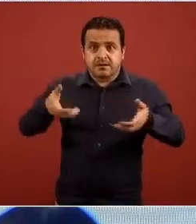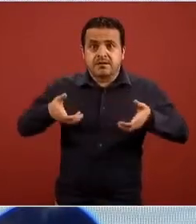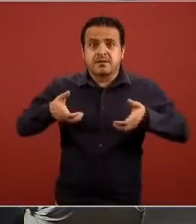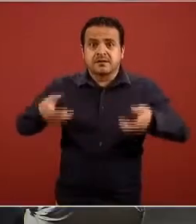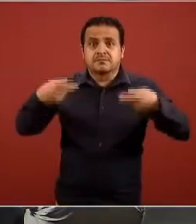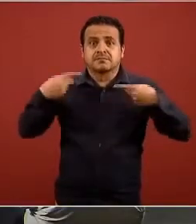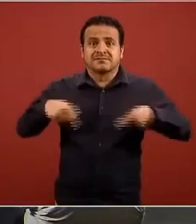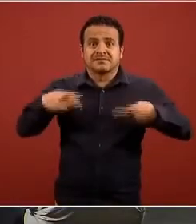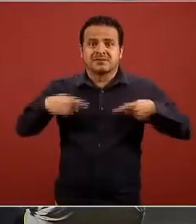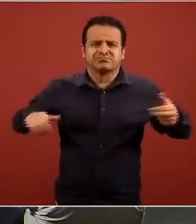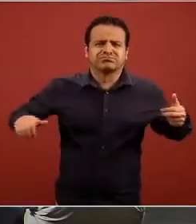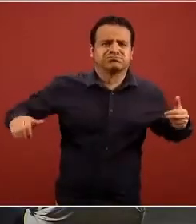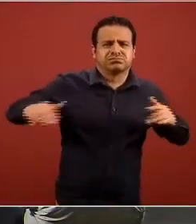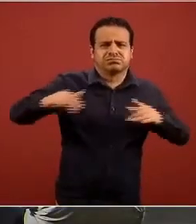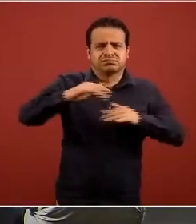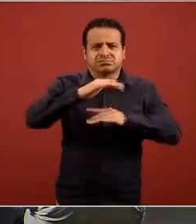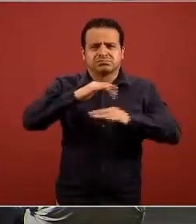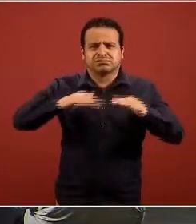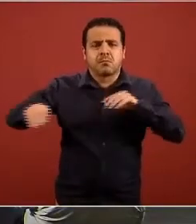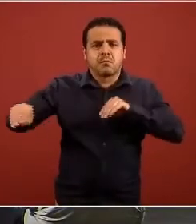y arrancó la jornada